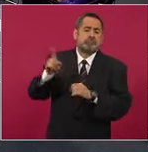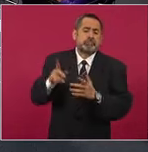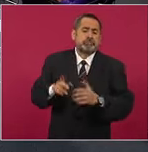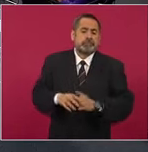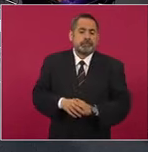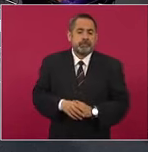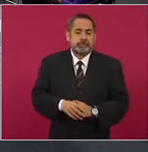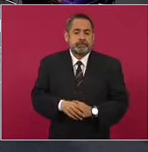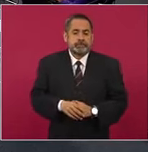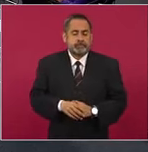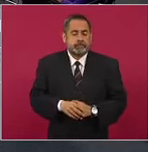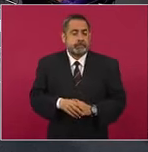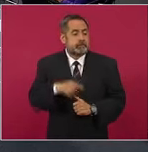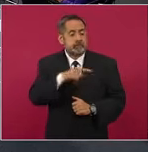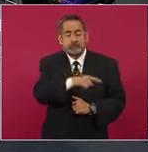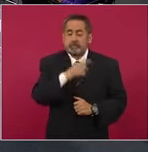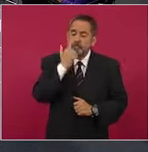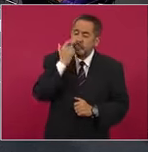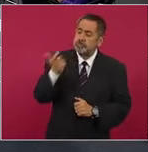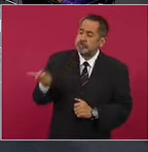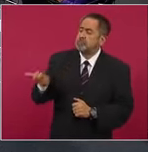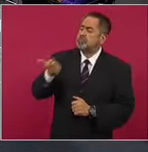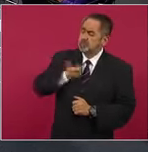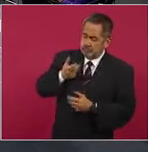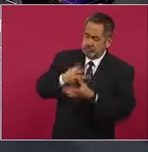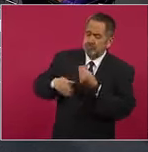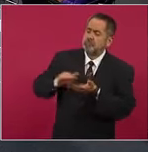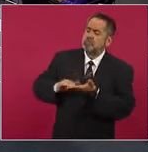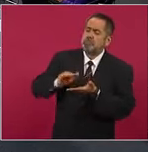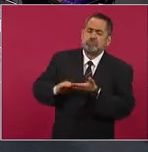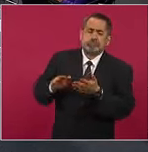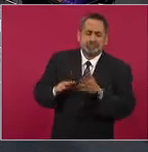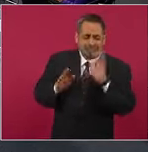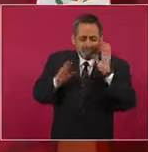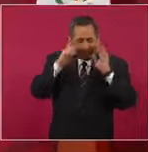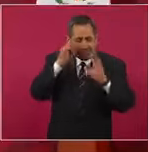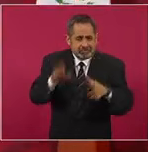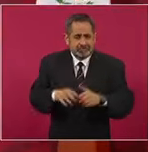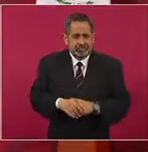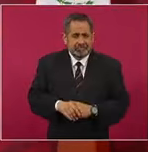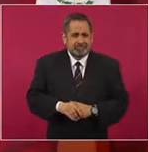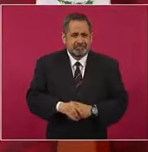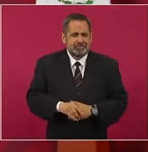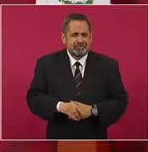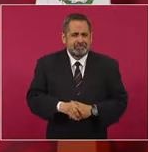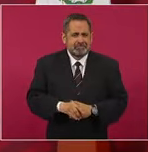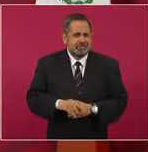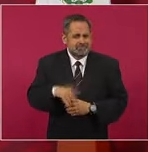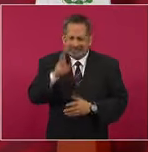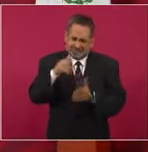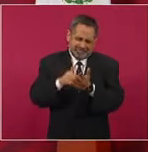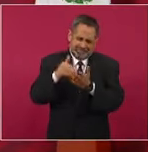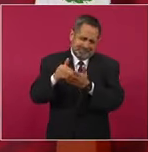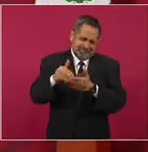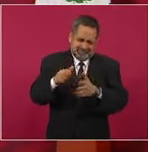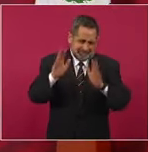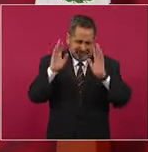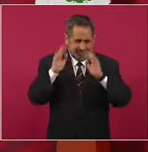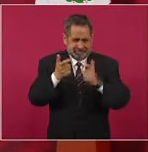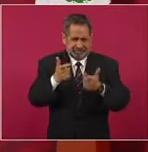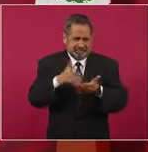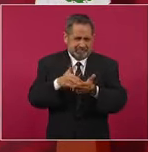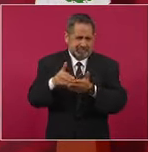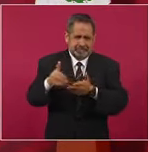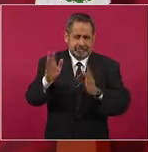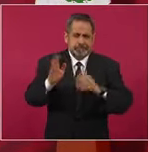y están pidiendo una indemnización, no sé, de millones de pesos,